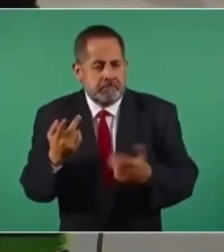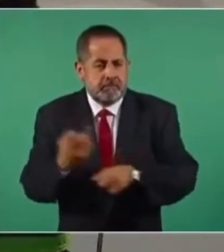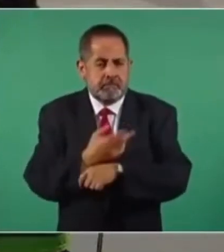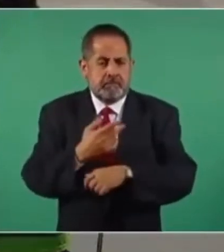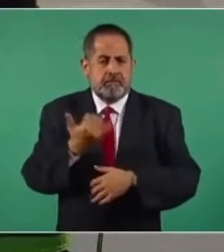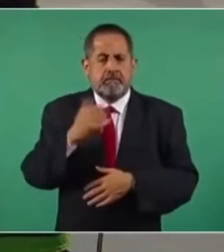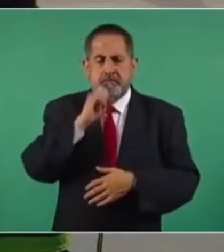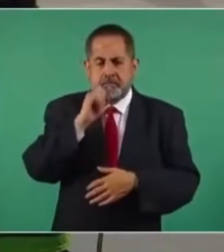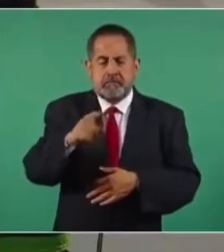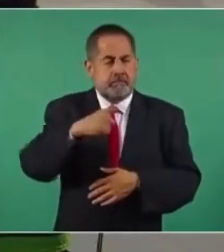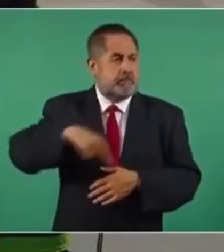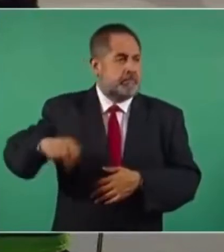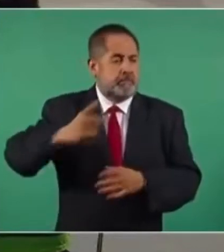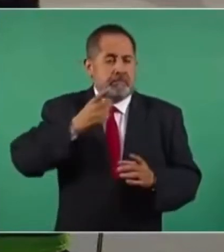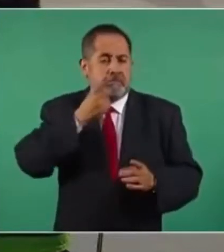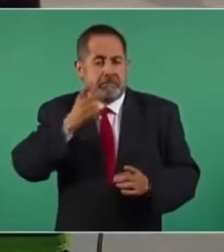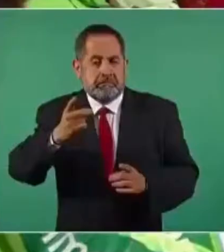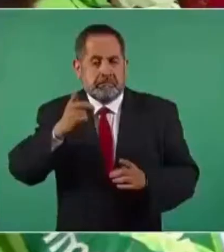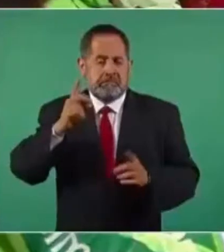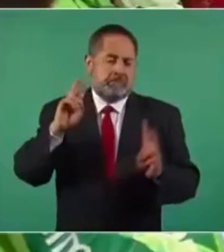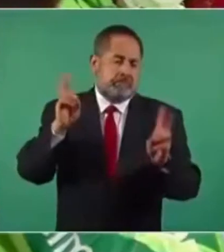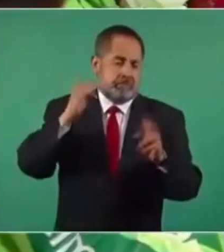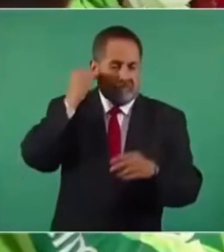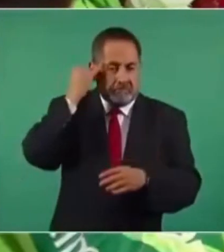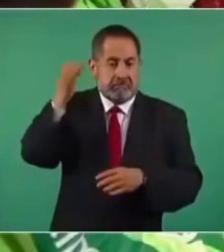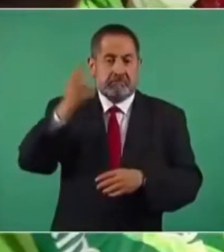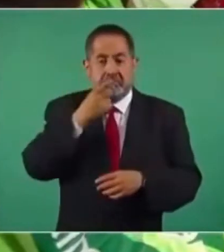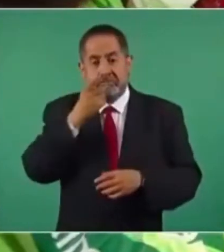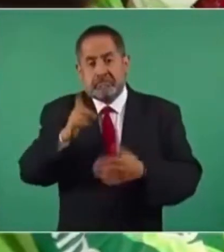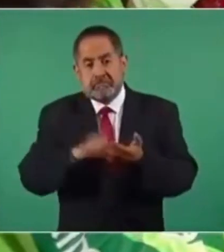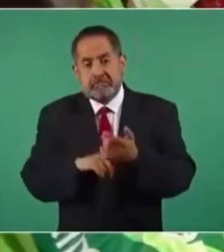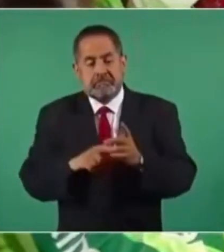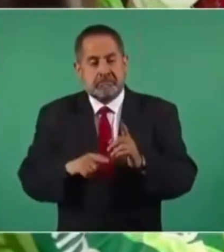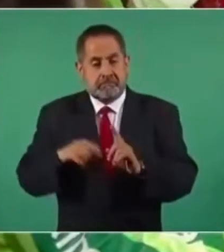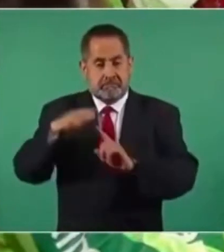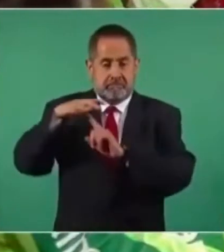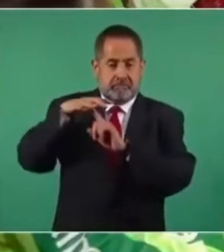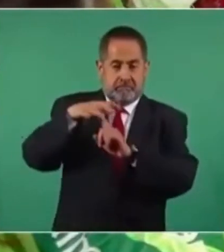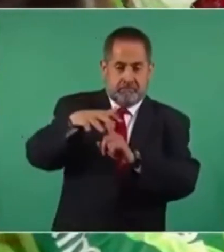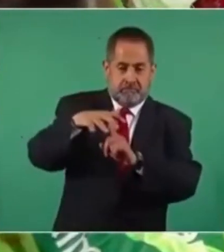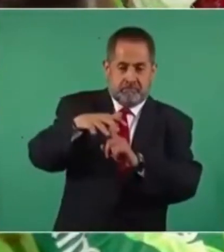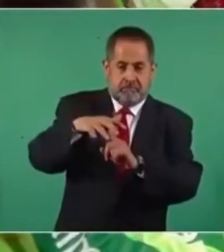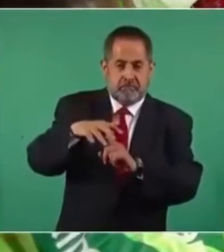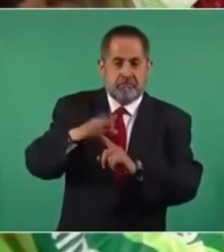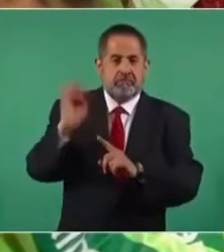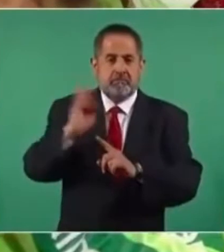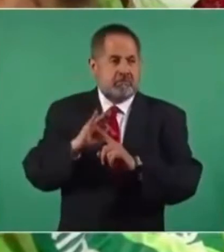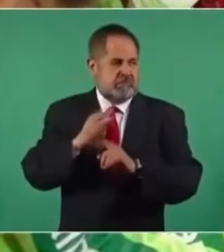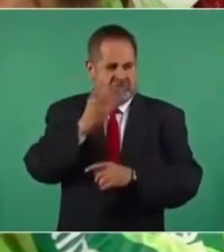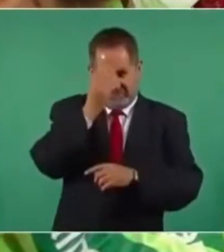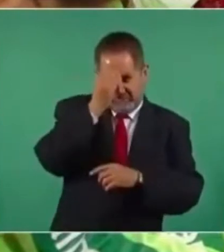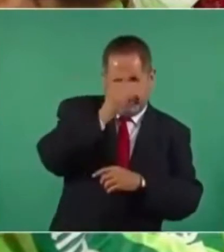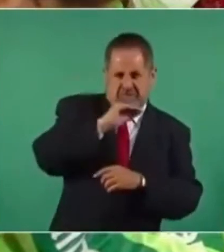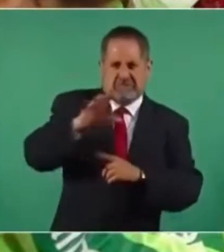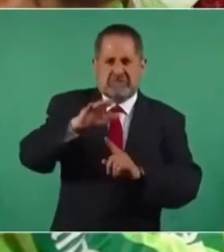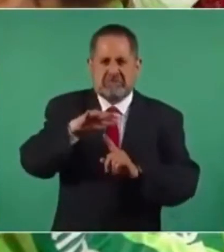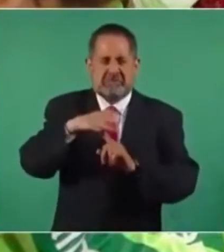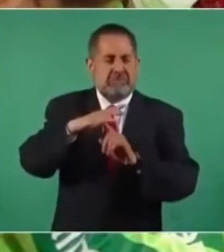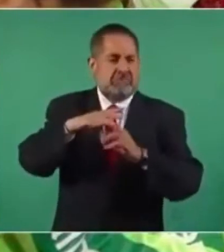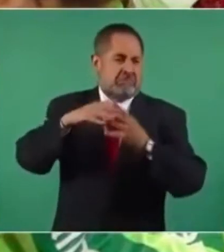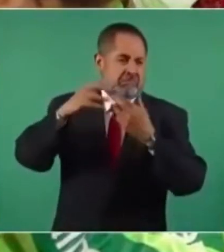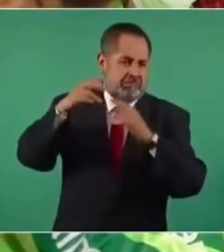bueno, se especuló que quizá esta situación pudo haber sido provocada, ya que usted había